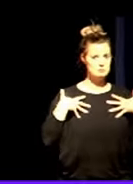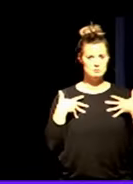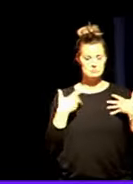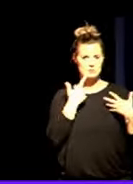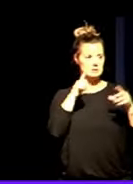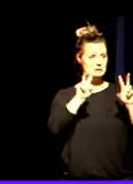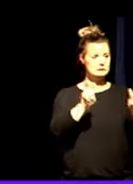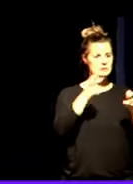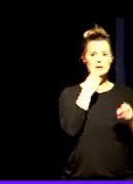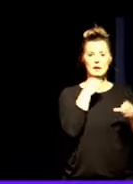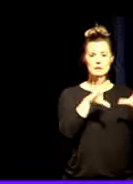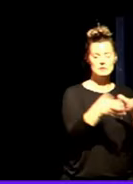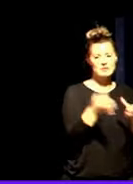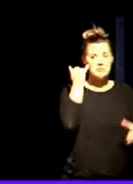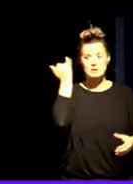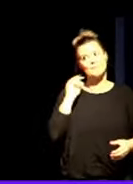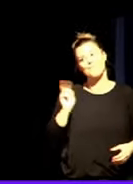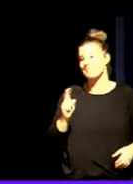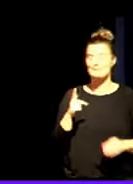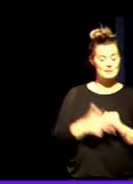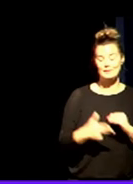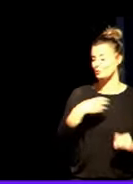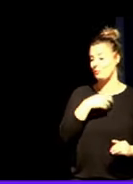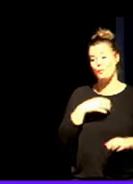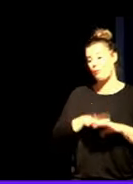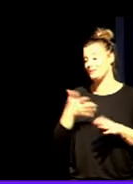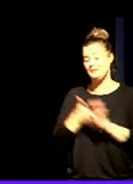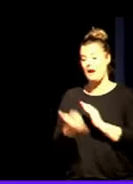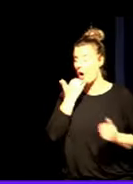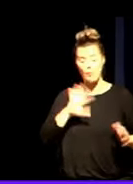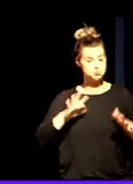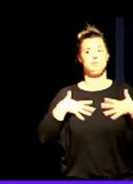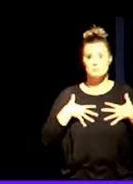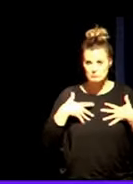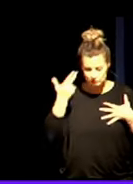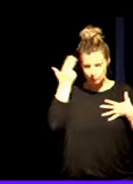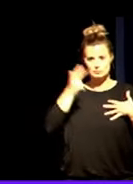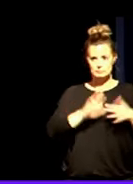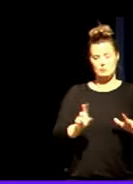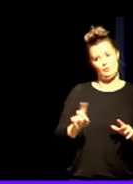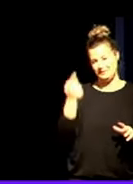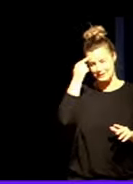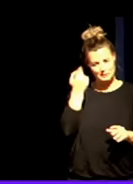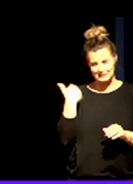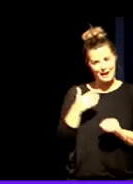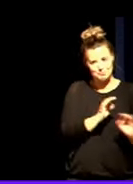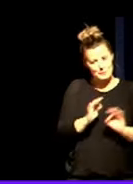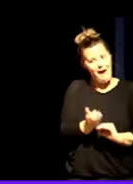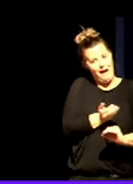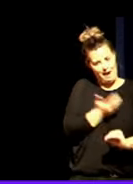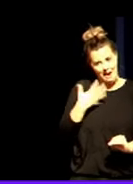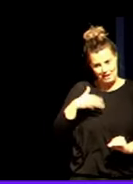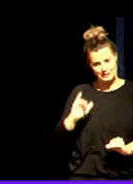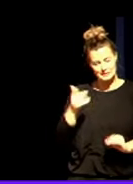Fíjate no se puede evitar porque fue algo impulsivo hoy sabemos que el suicidio no es impulsivo que el olor